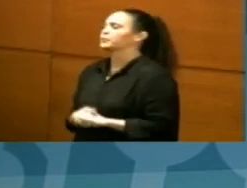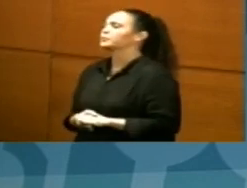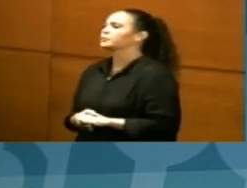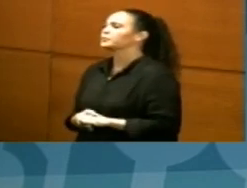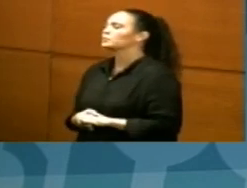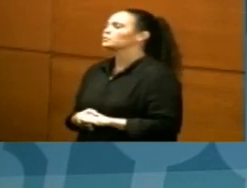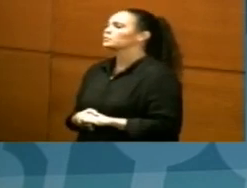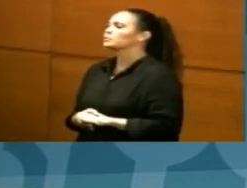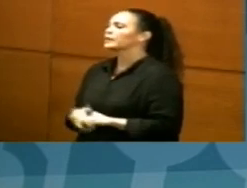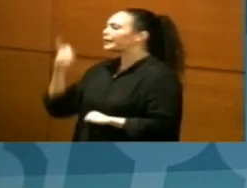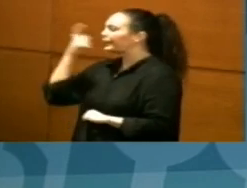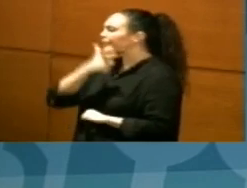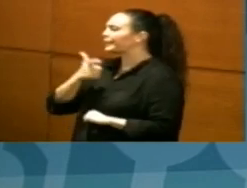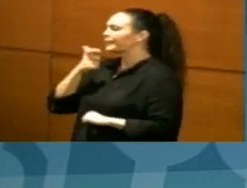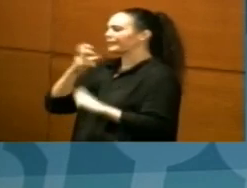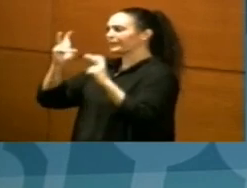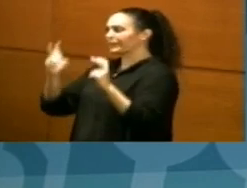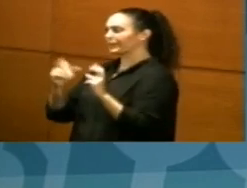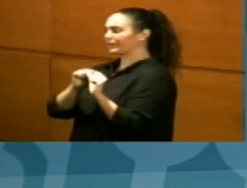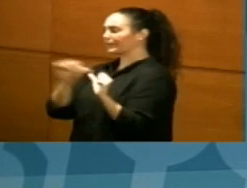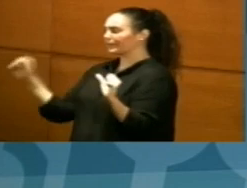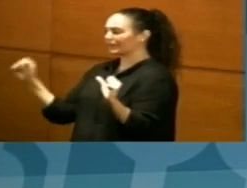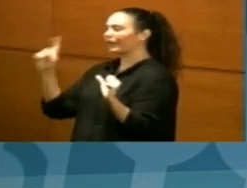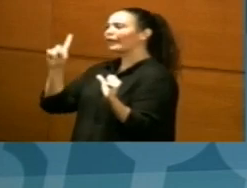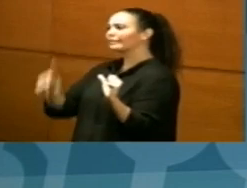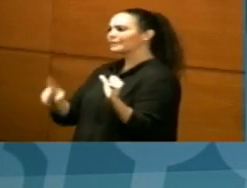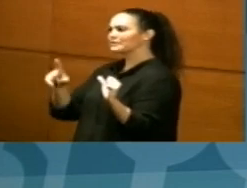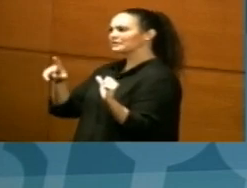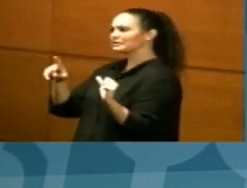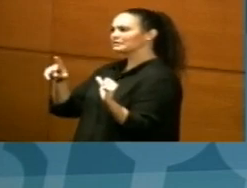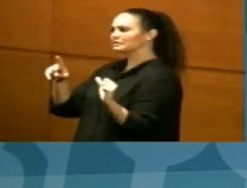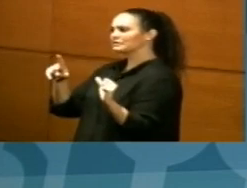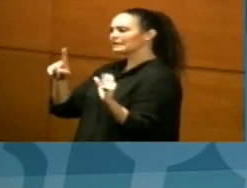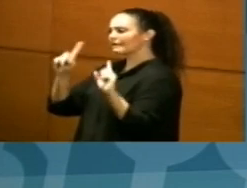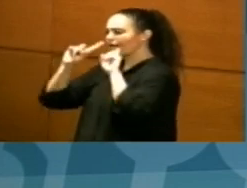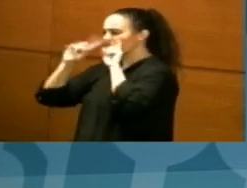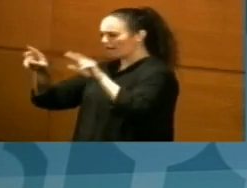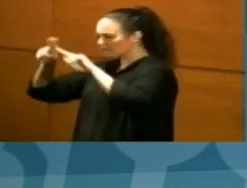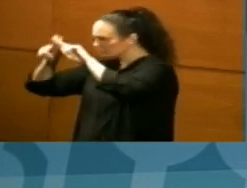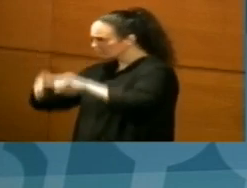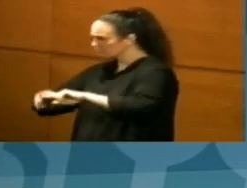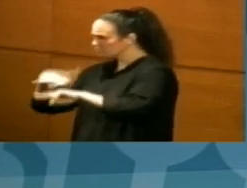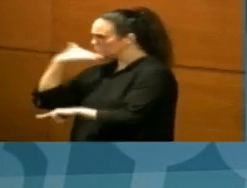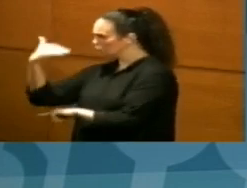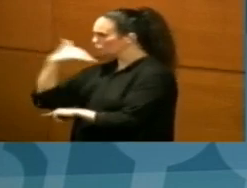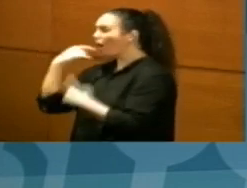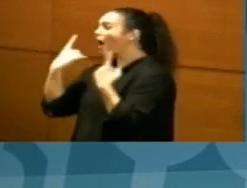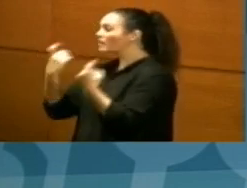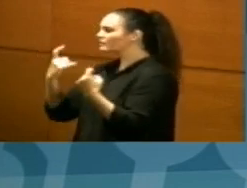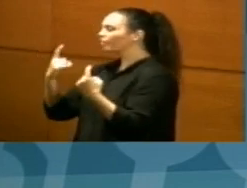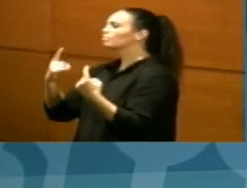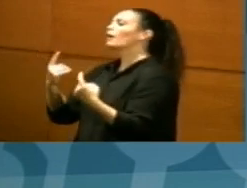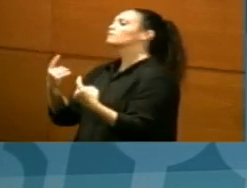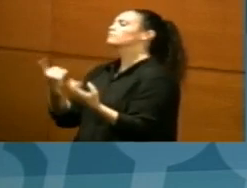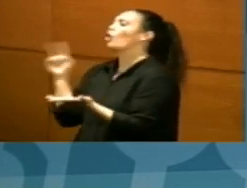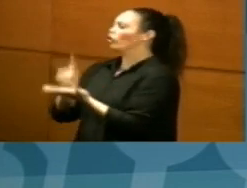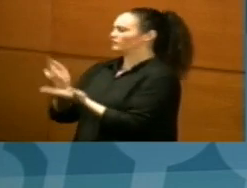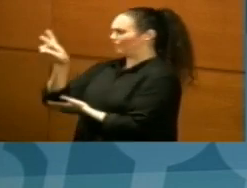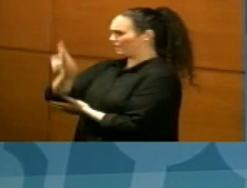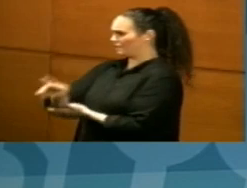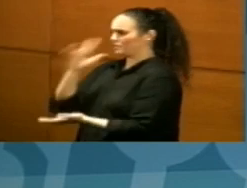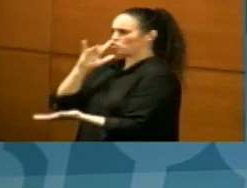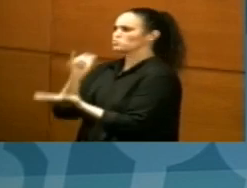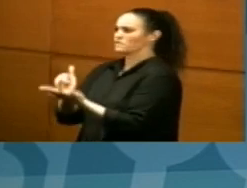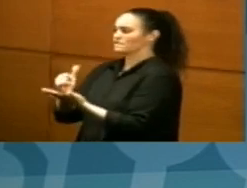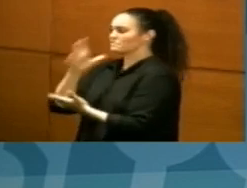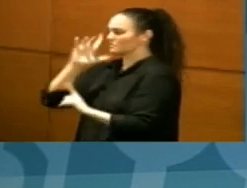la estancia y comedia de prevención se suelen repetir las pruebas en casos en los que la situación clínica se lo aconseja. En este contexto es en el